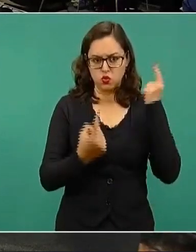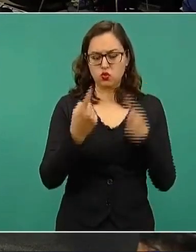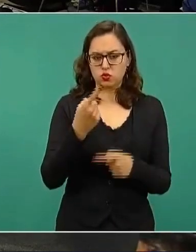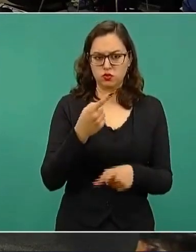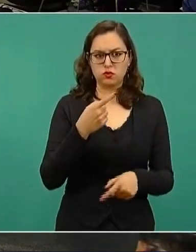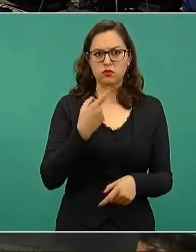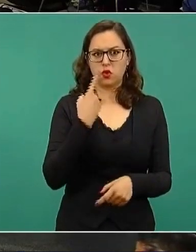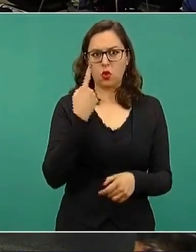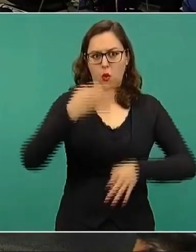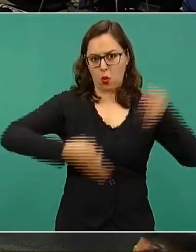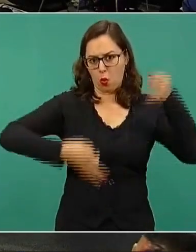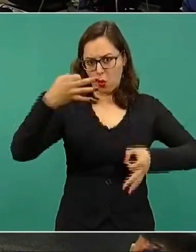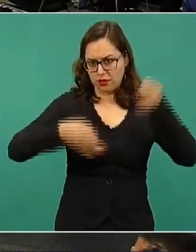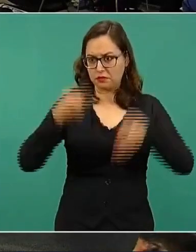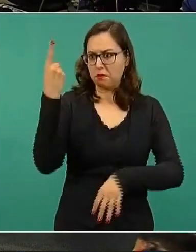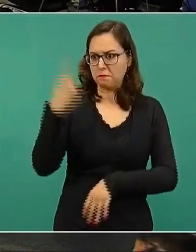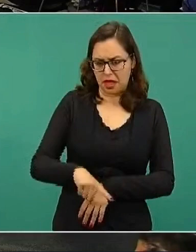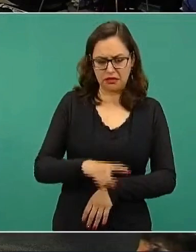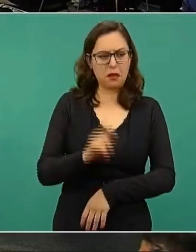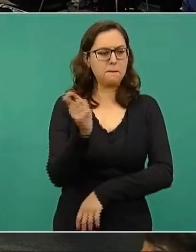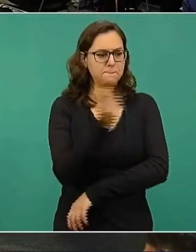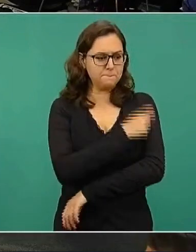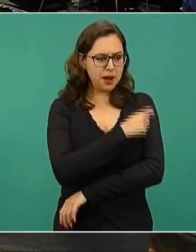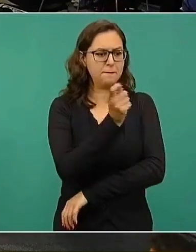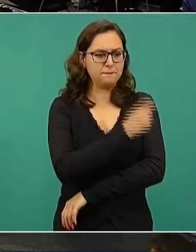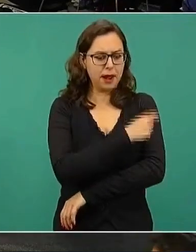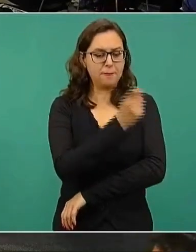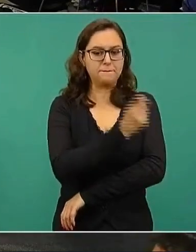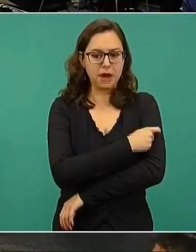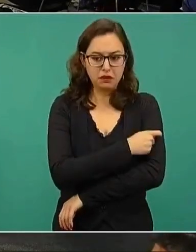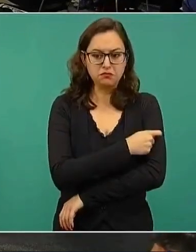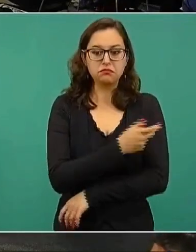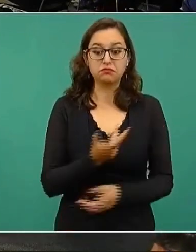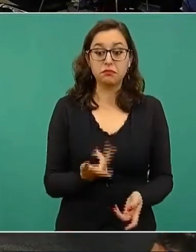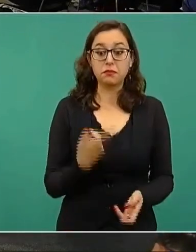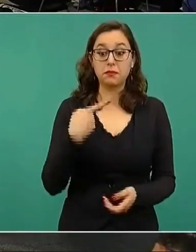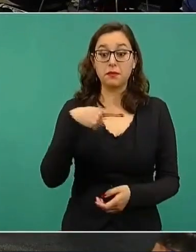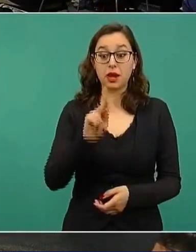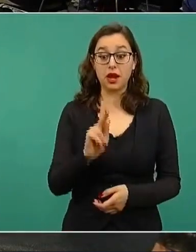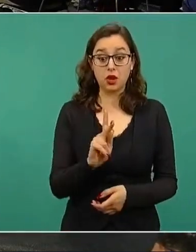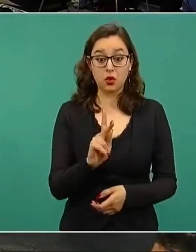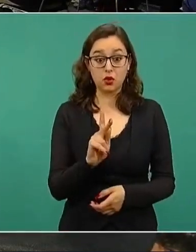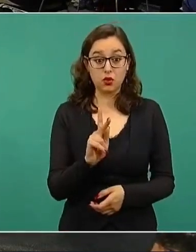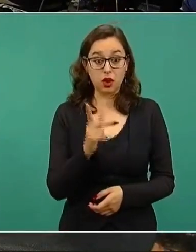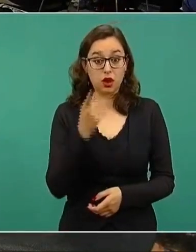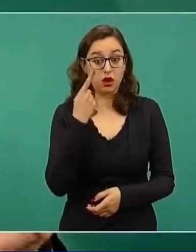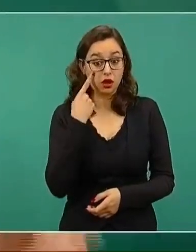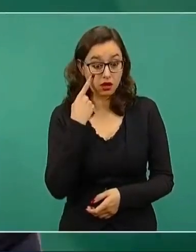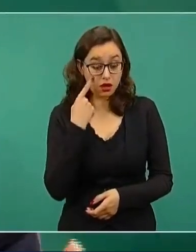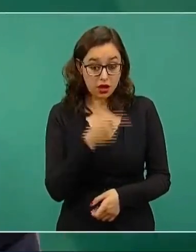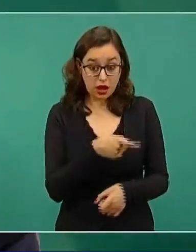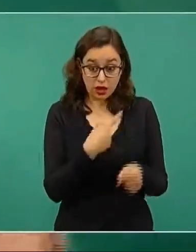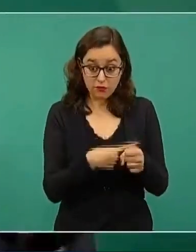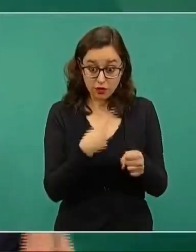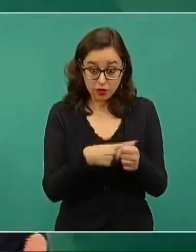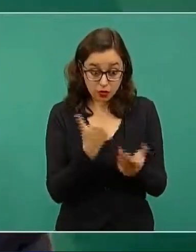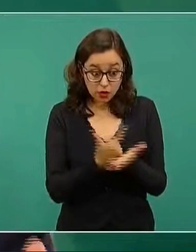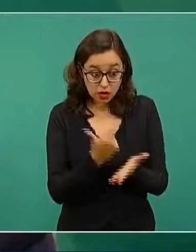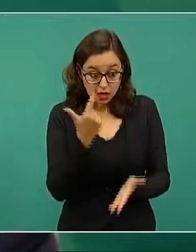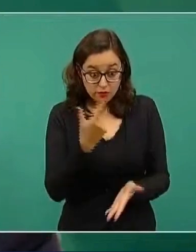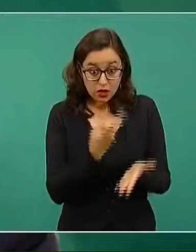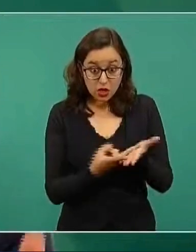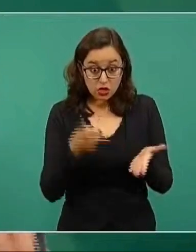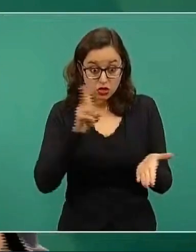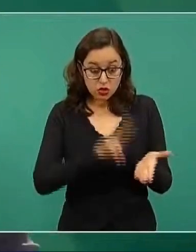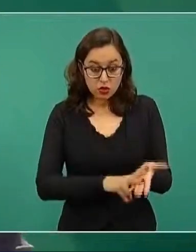adolescentes que se indica siempre y cuando tengan la condición médica razonable. Si no